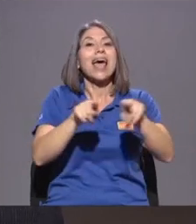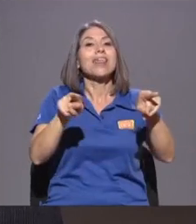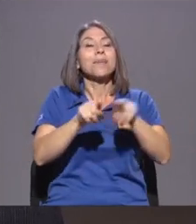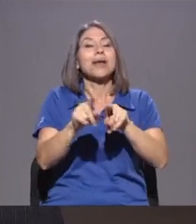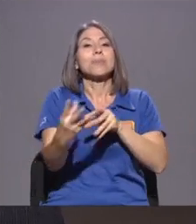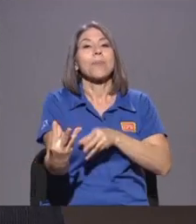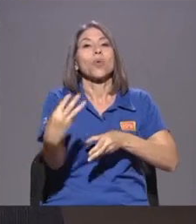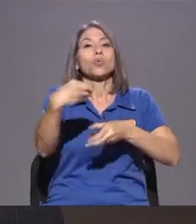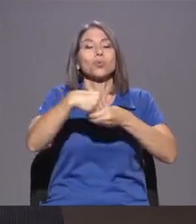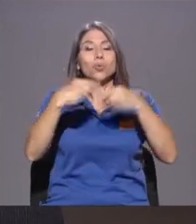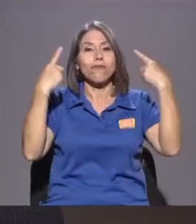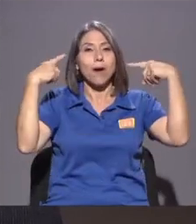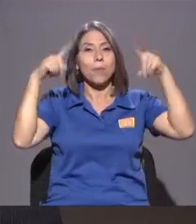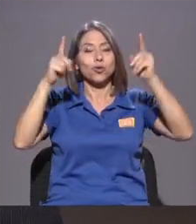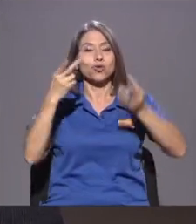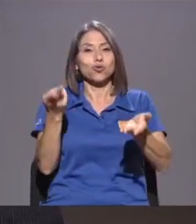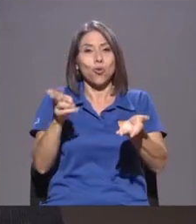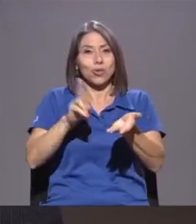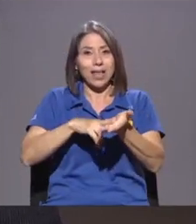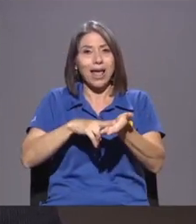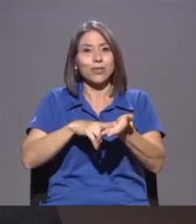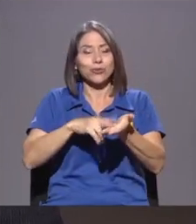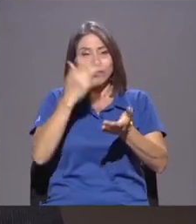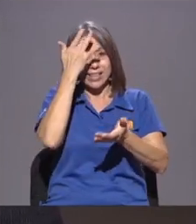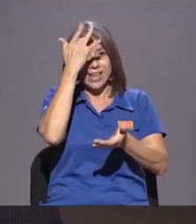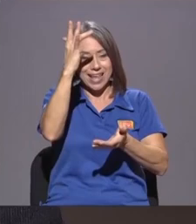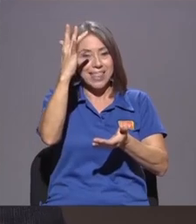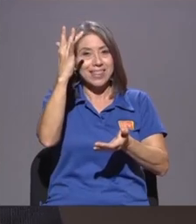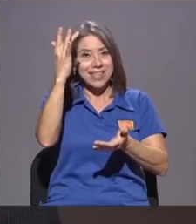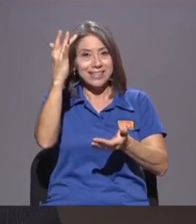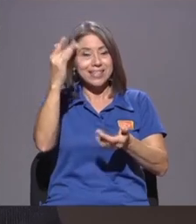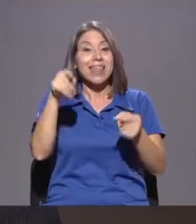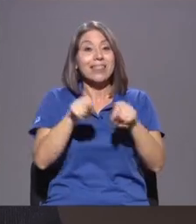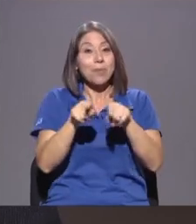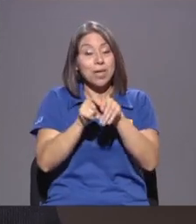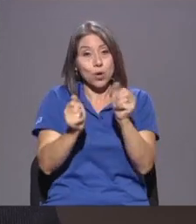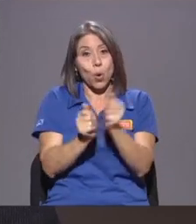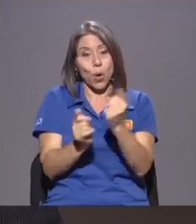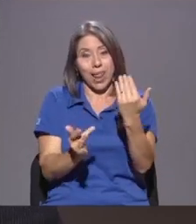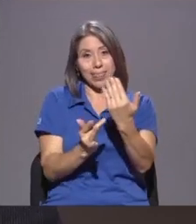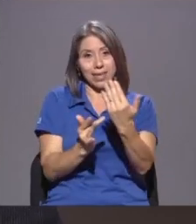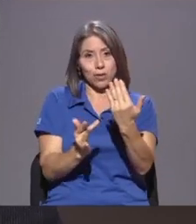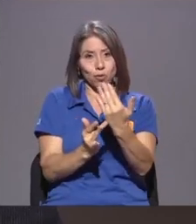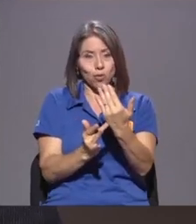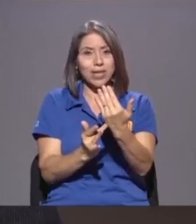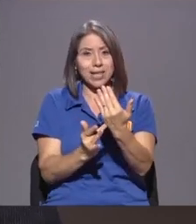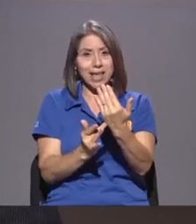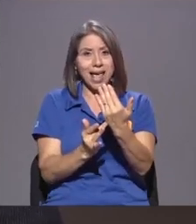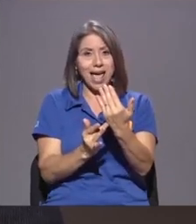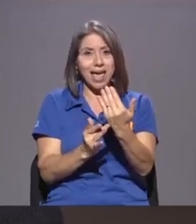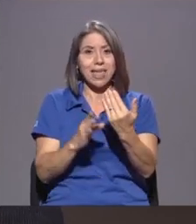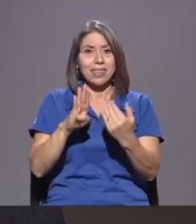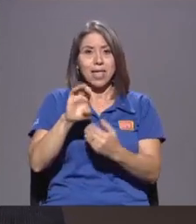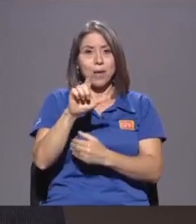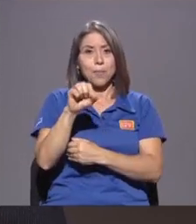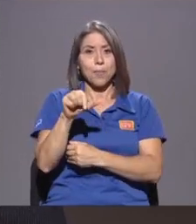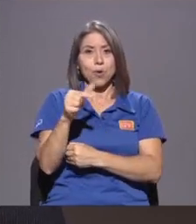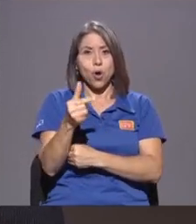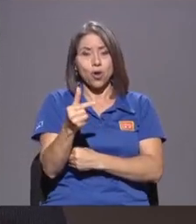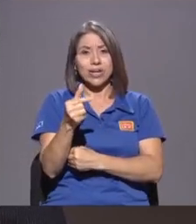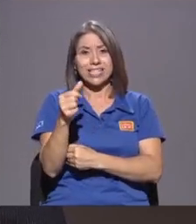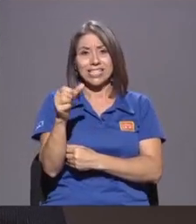famosos Contratos Este Inteligentes También Bajo la tecnología De blockchain Para